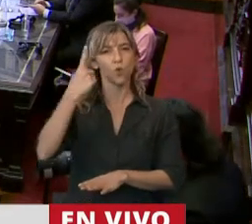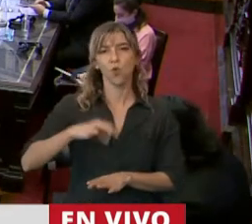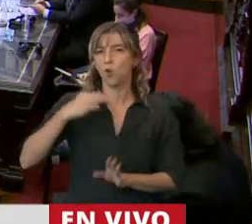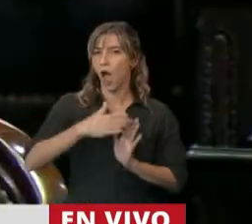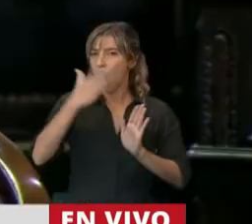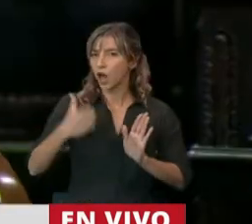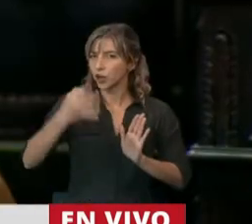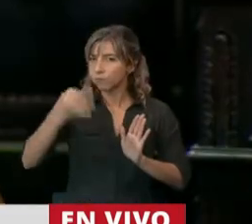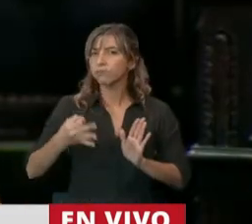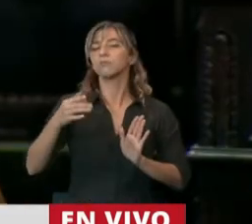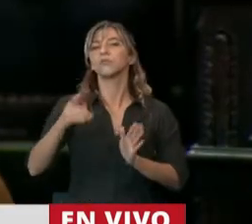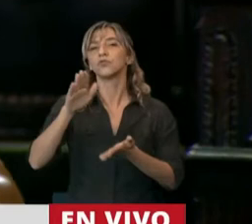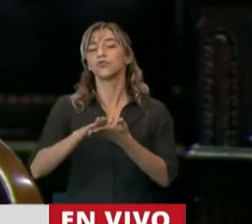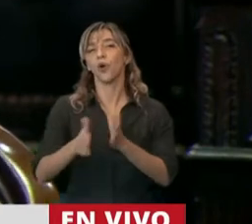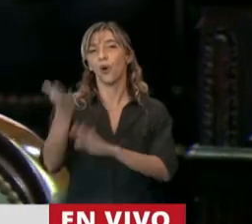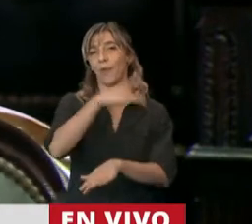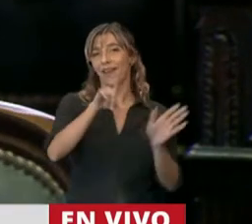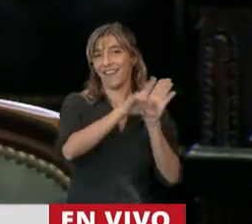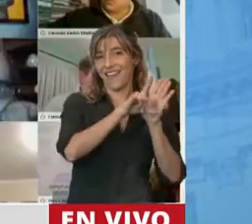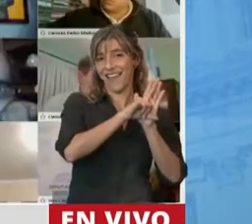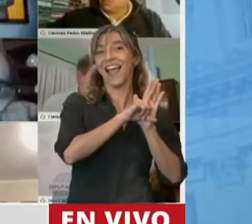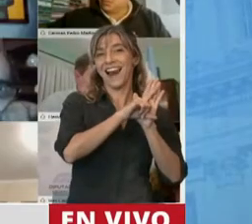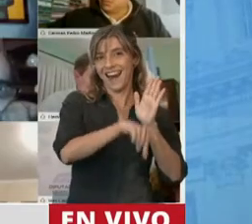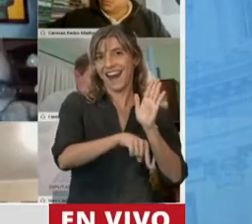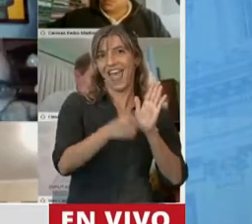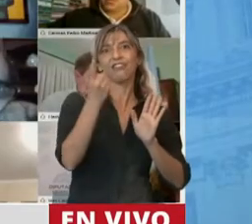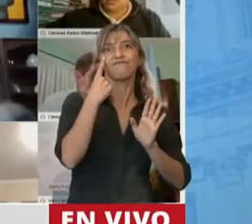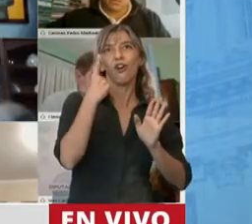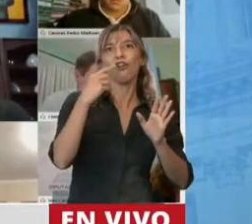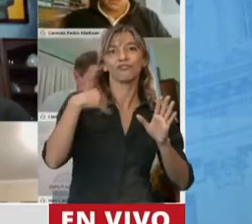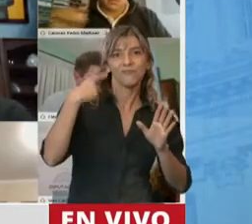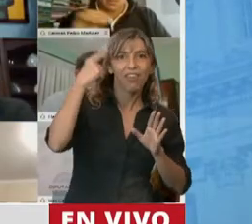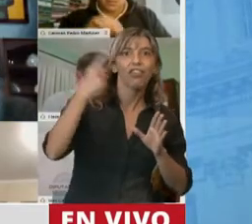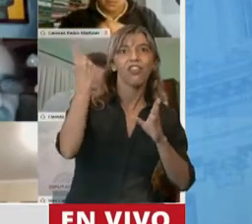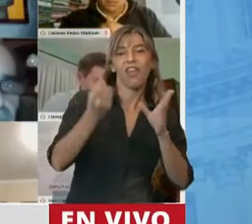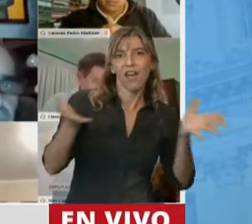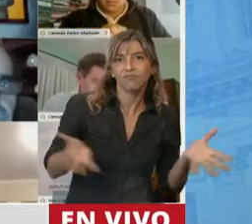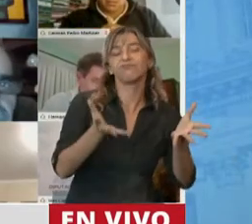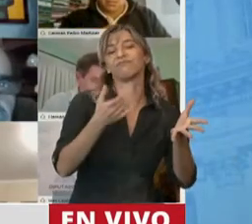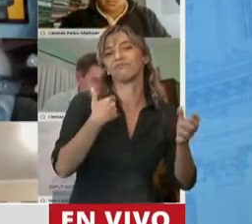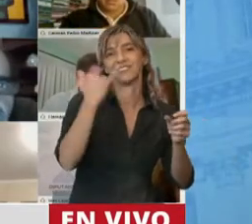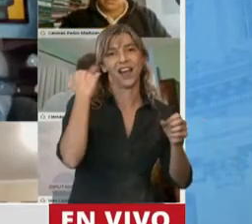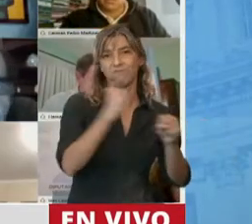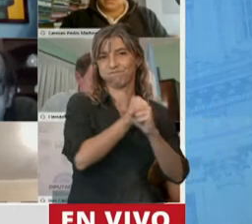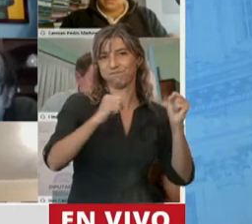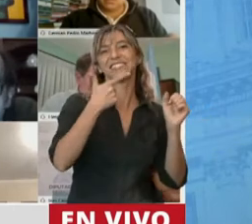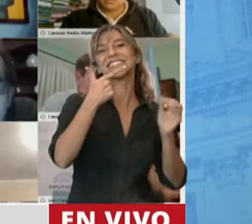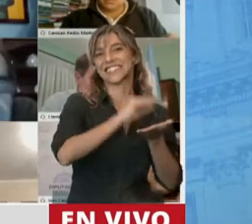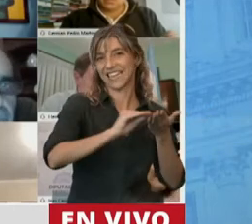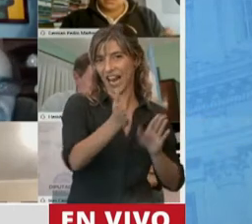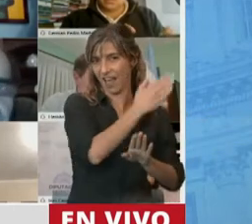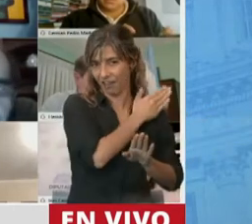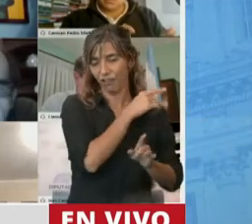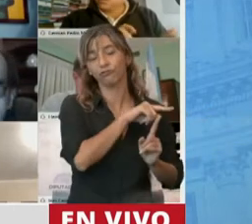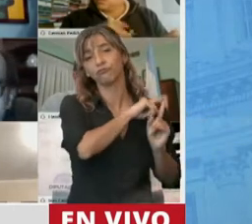sacado la Ley de Economía del Conocimiento por unanimidad en el Senado. Durante el gobierno de Cambiemos se trabajó con más